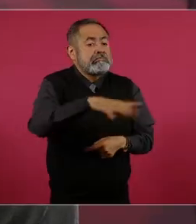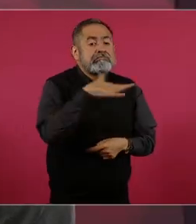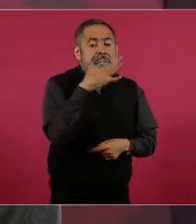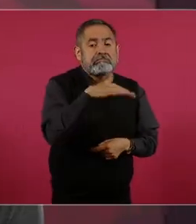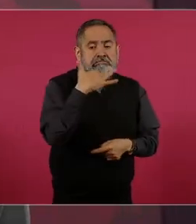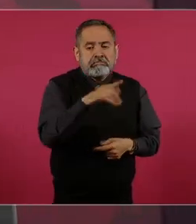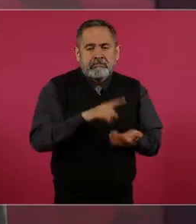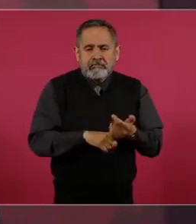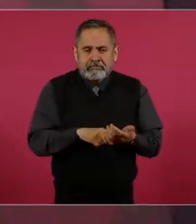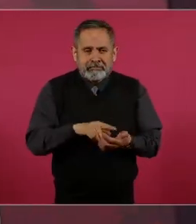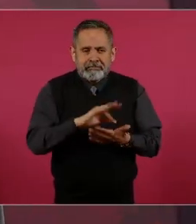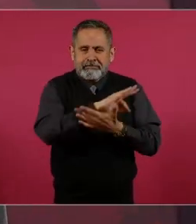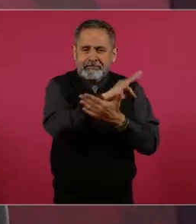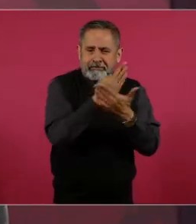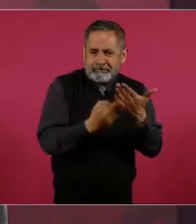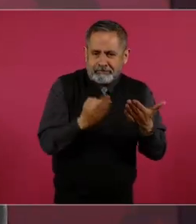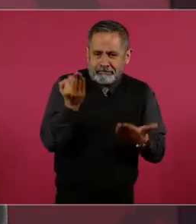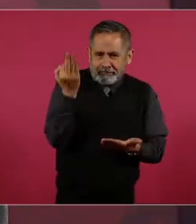llamadas factureras. Entonces,